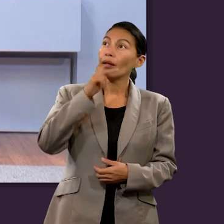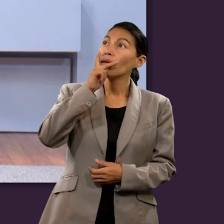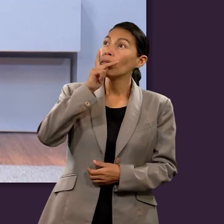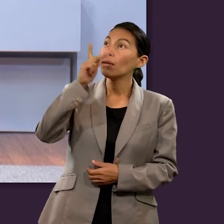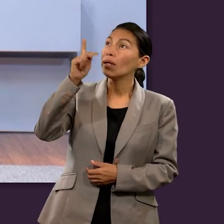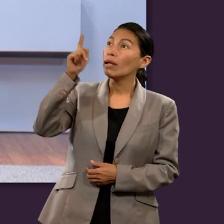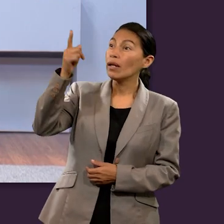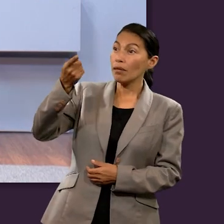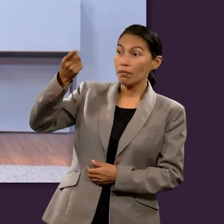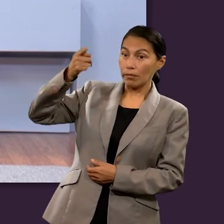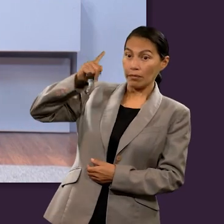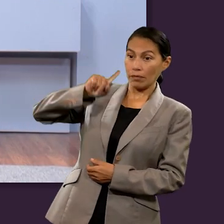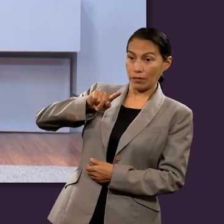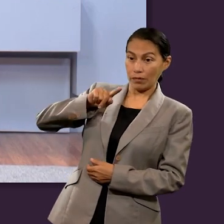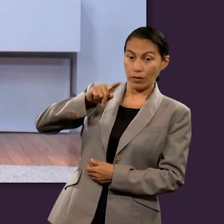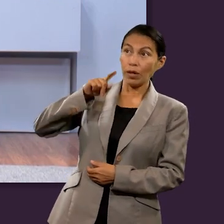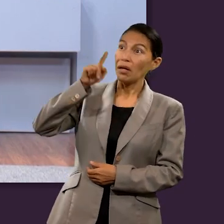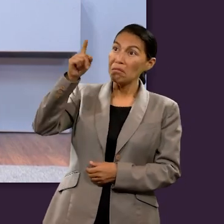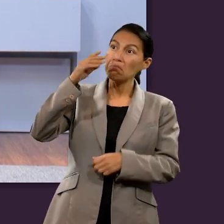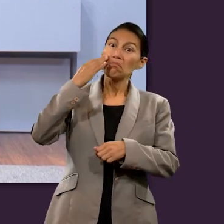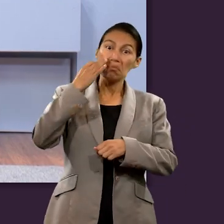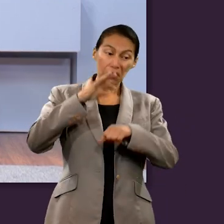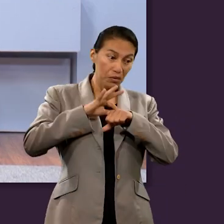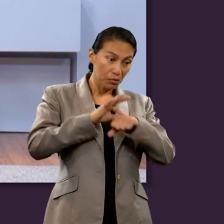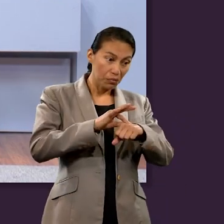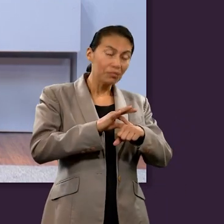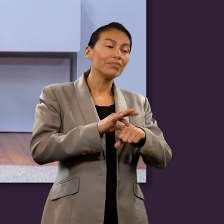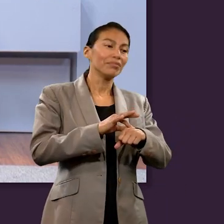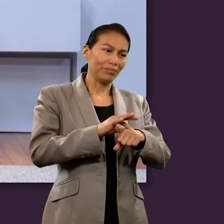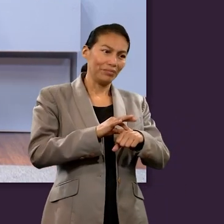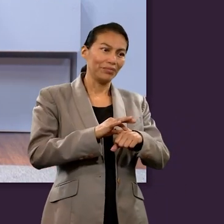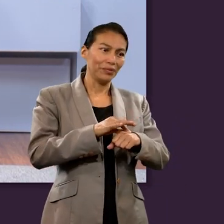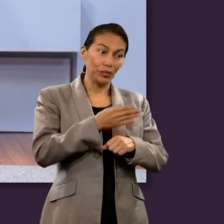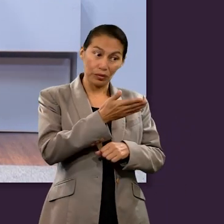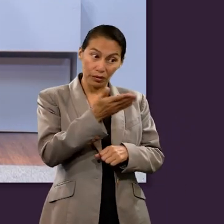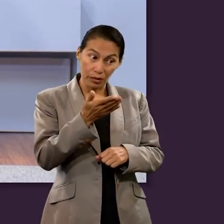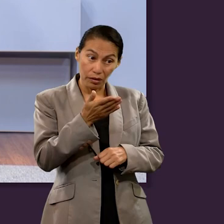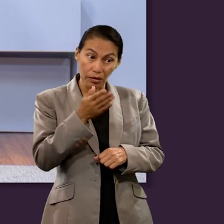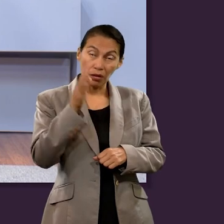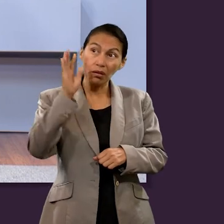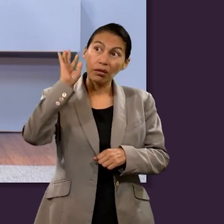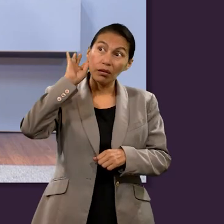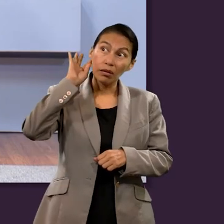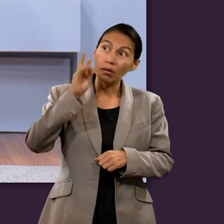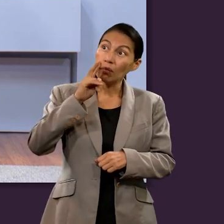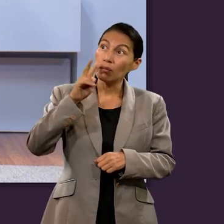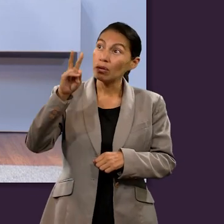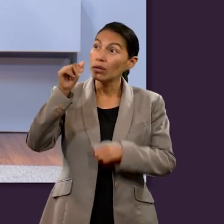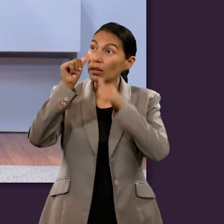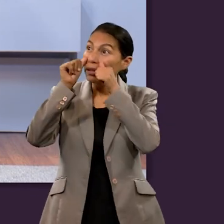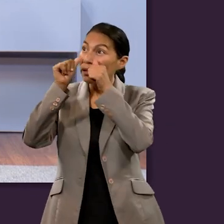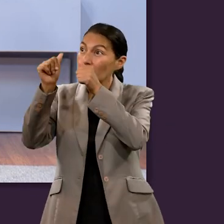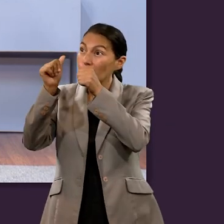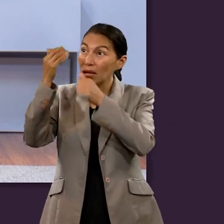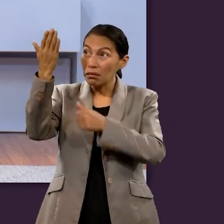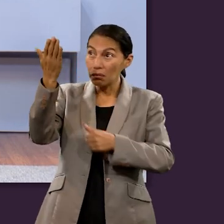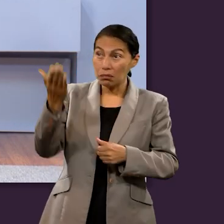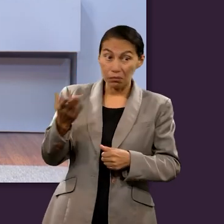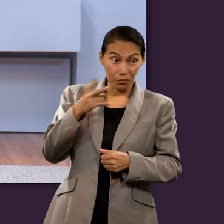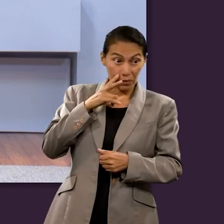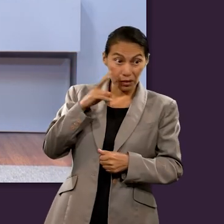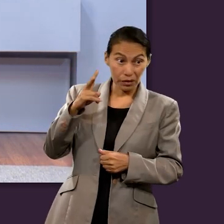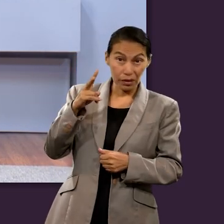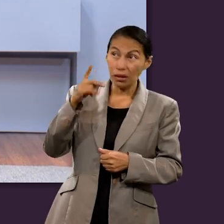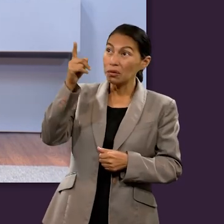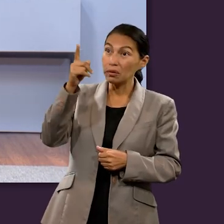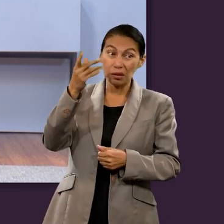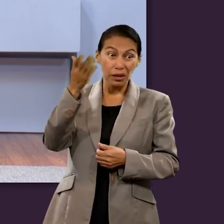También el Padre que me envió ha dado testimonio de mí. Nunca habéis oído su voz, ni habéis visto